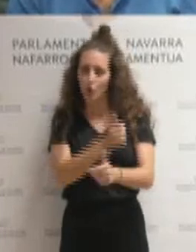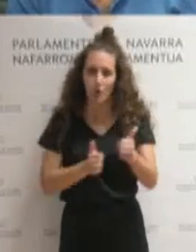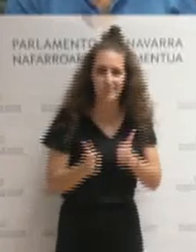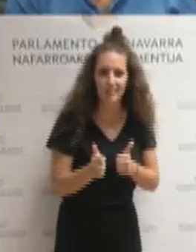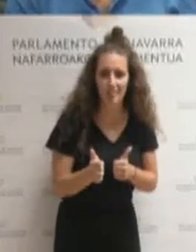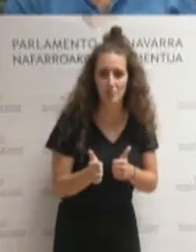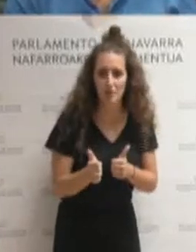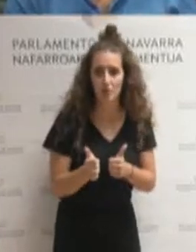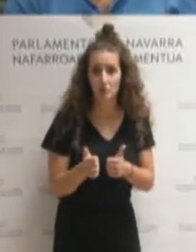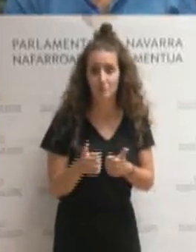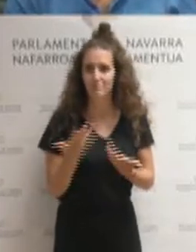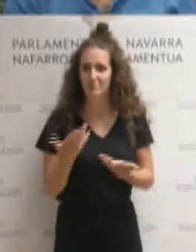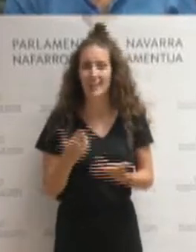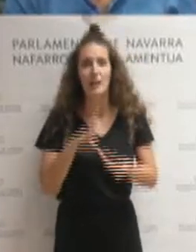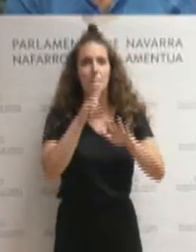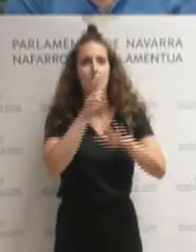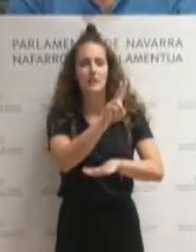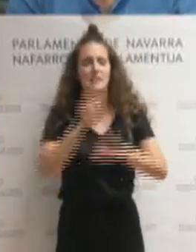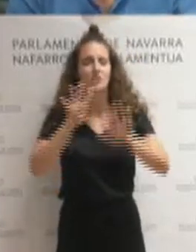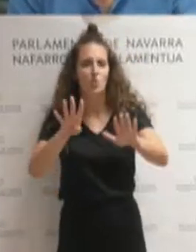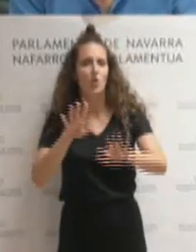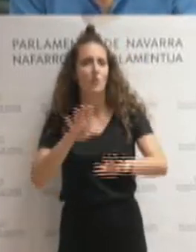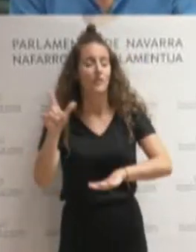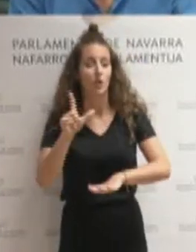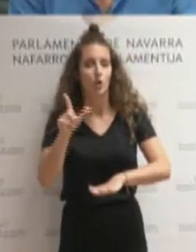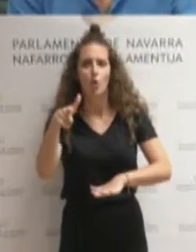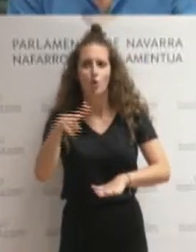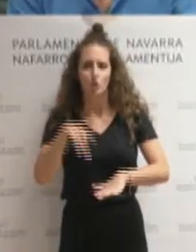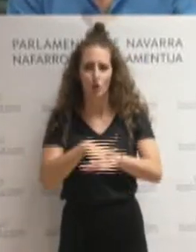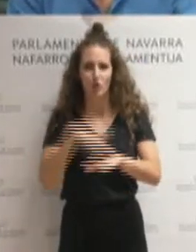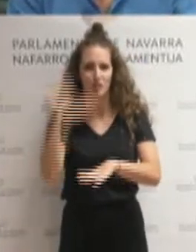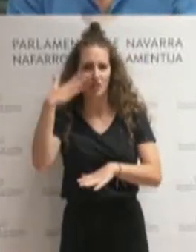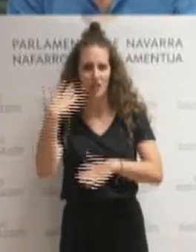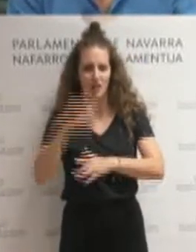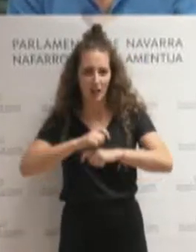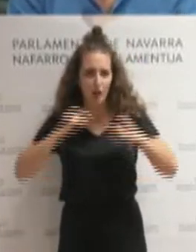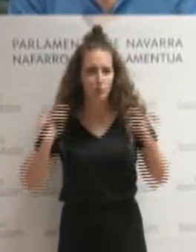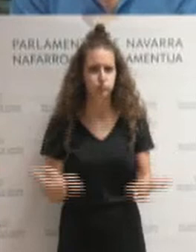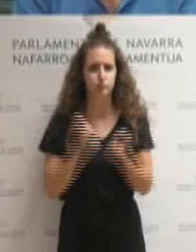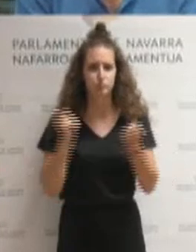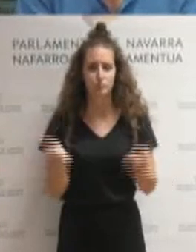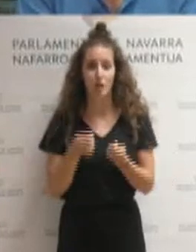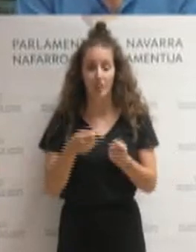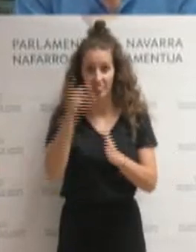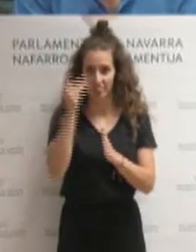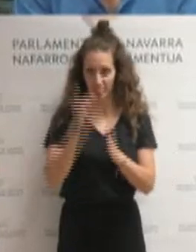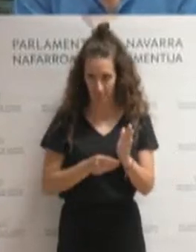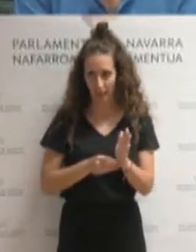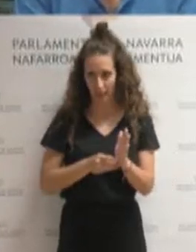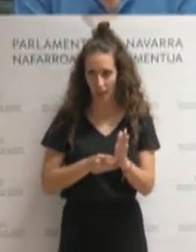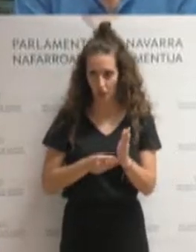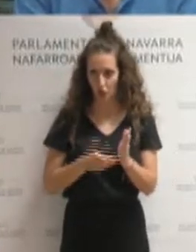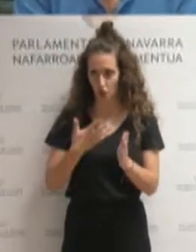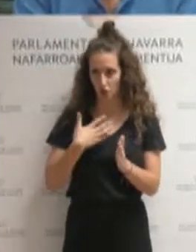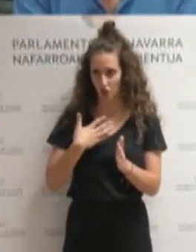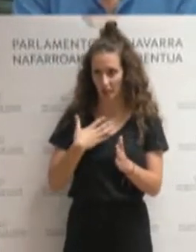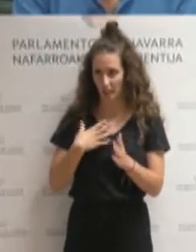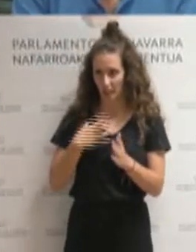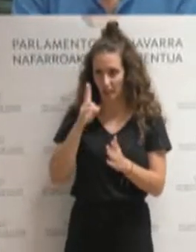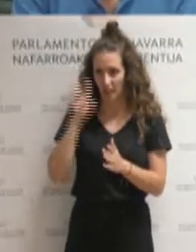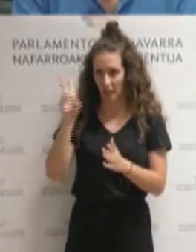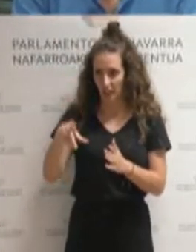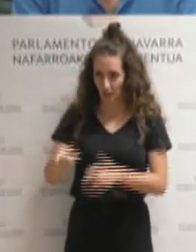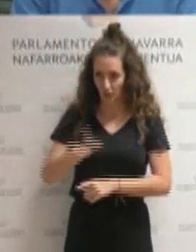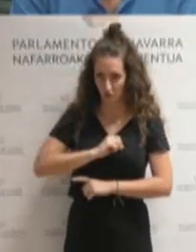29 de junio, el Gobierno de Navarra anuncia a bombo y platillo y los datos avalarían esa posición. Nosotros